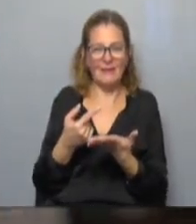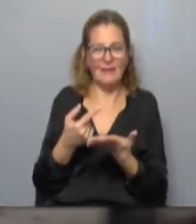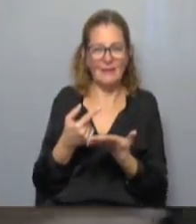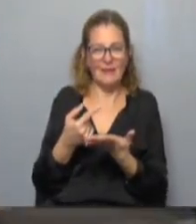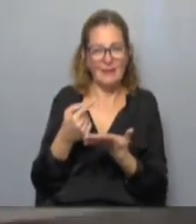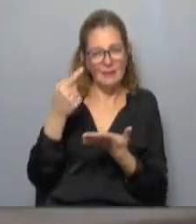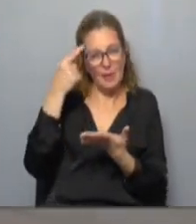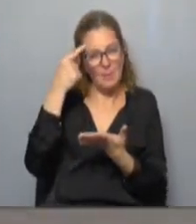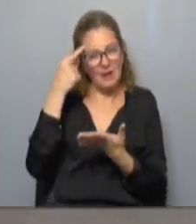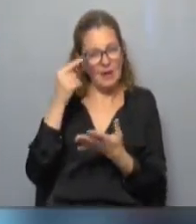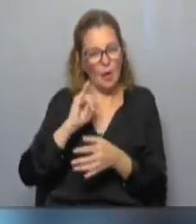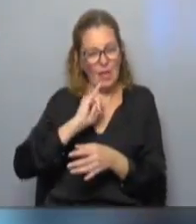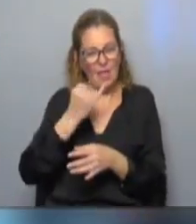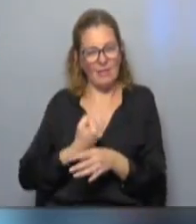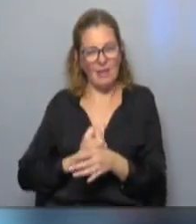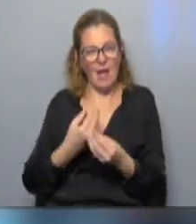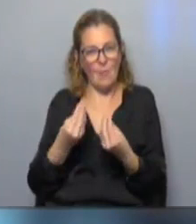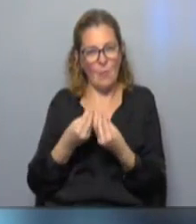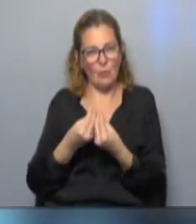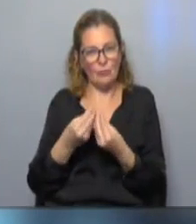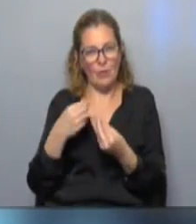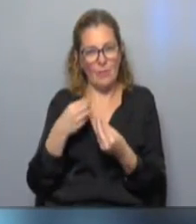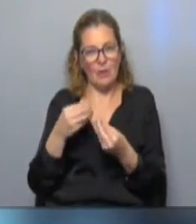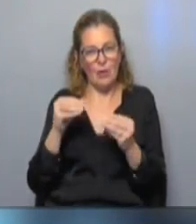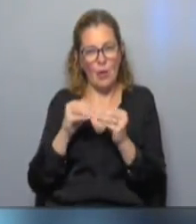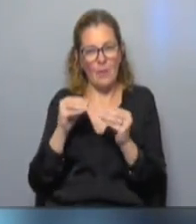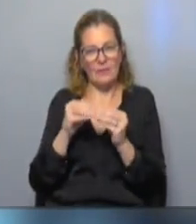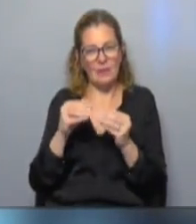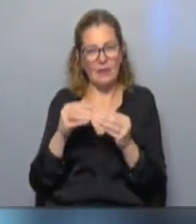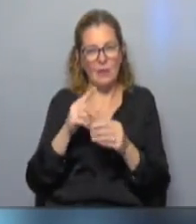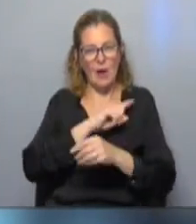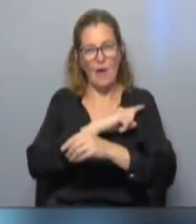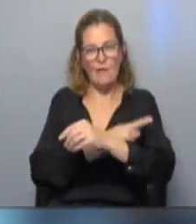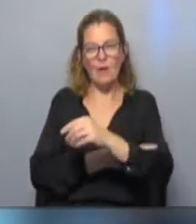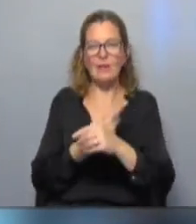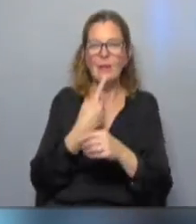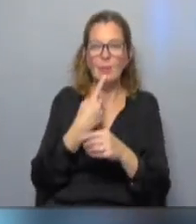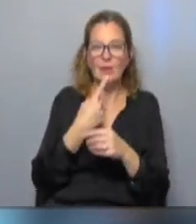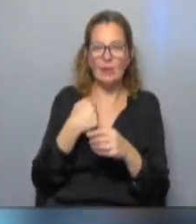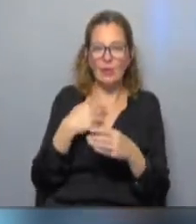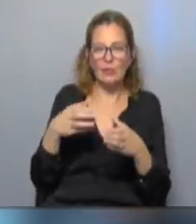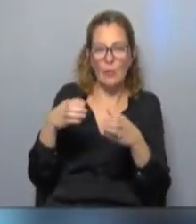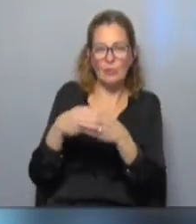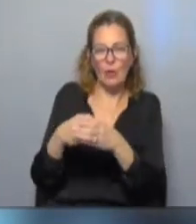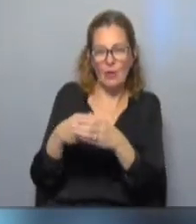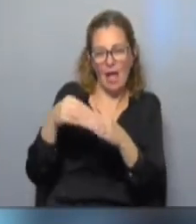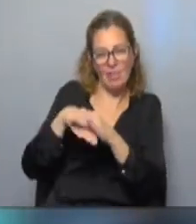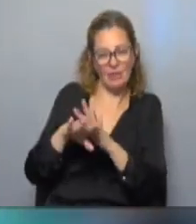creen o se identifican muchos de mis compañeros de la fuerza política a la que yo pertenezco